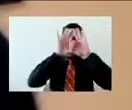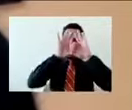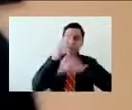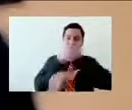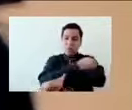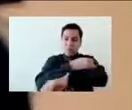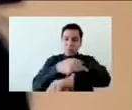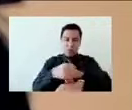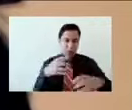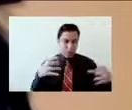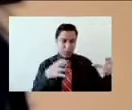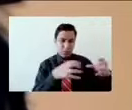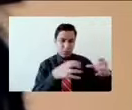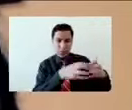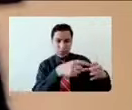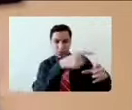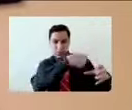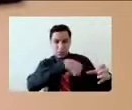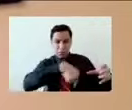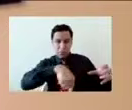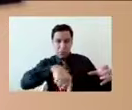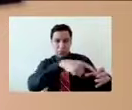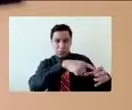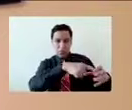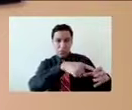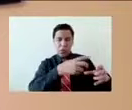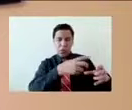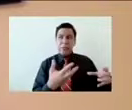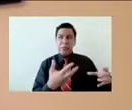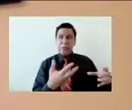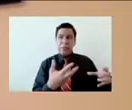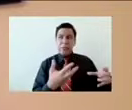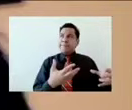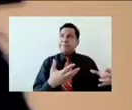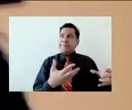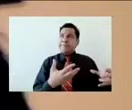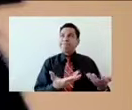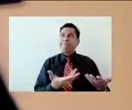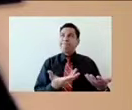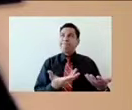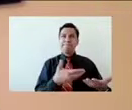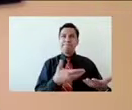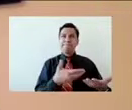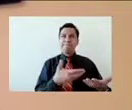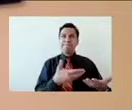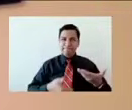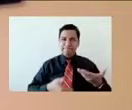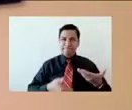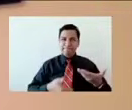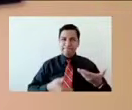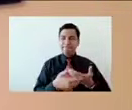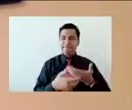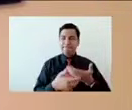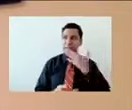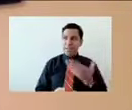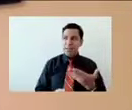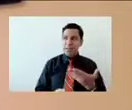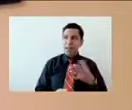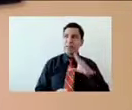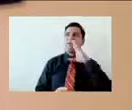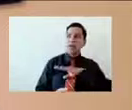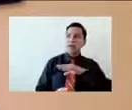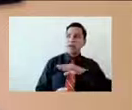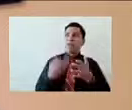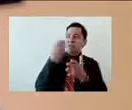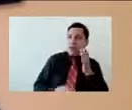no está siendo congruente con lo que yo actúo día con día. ¿Me explico?